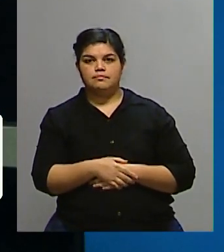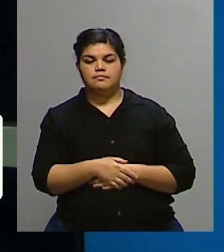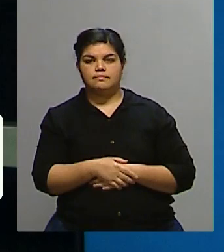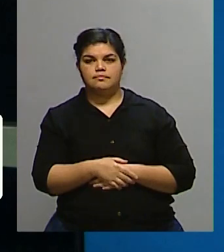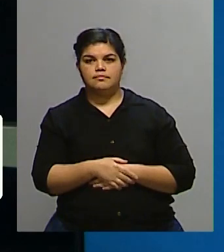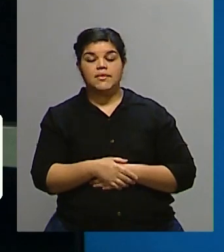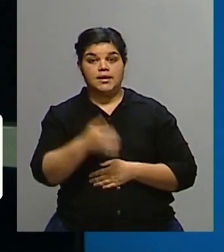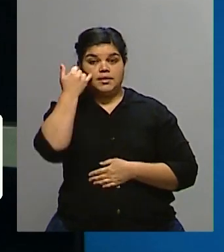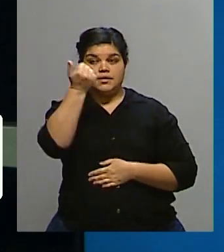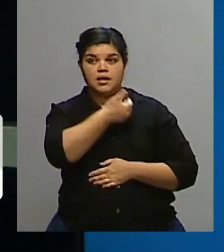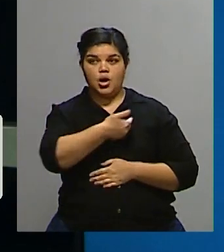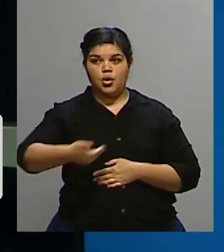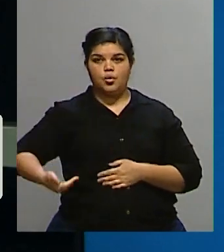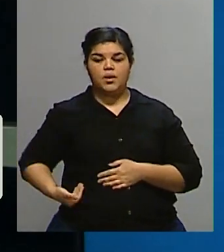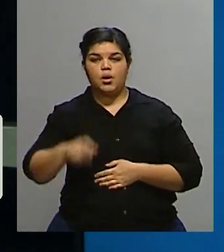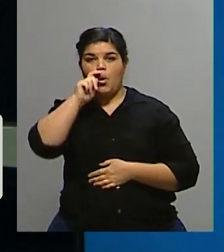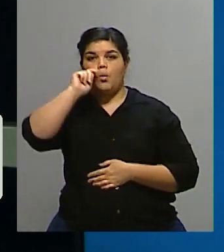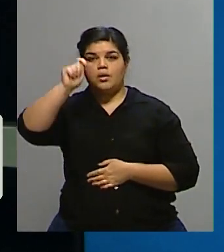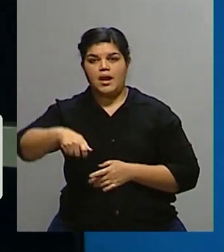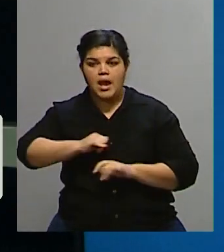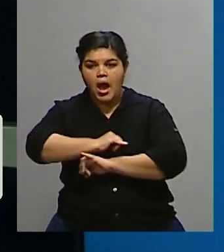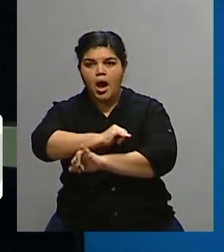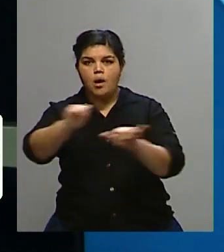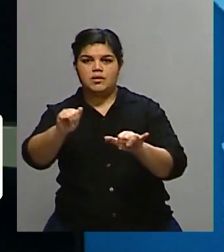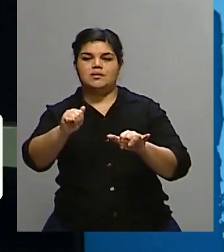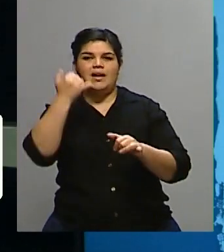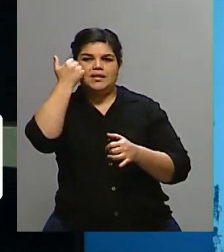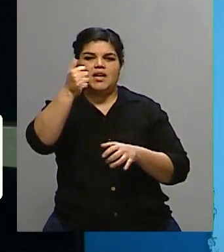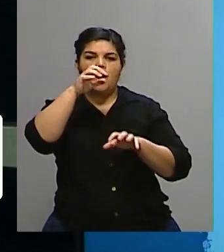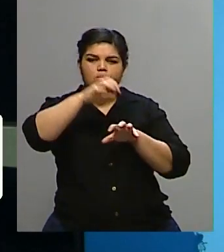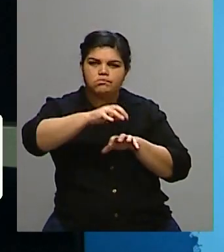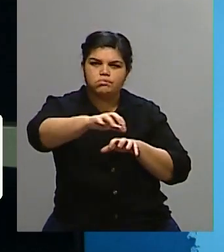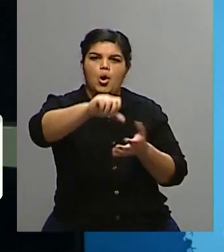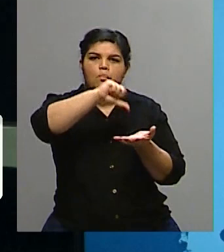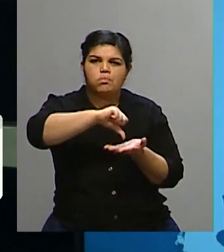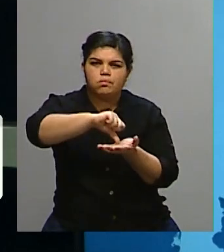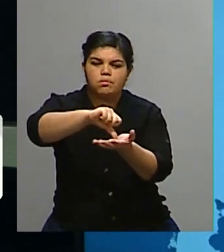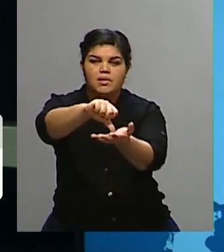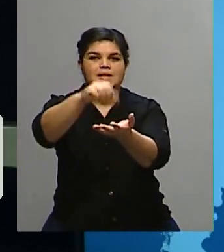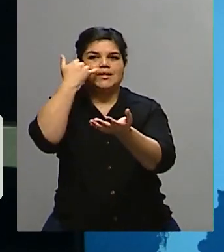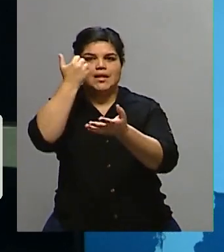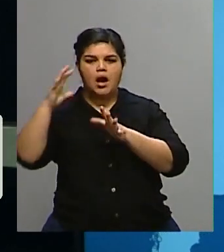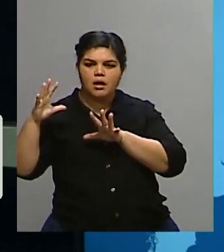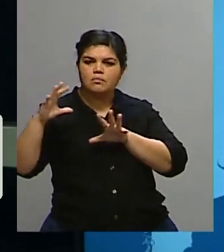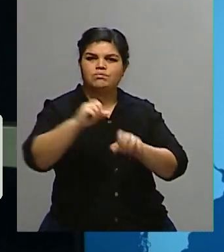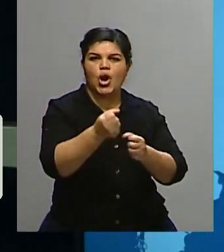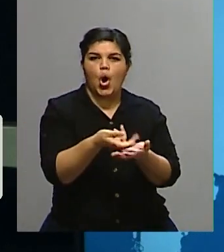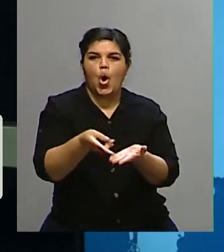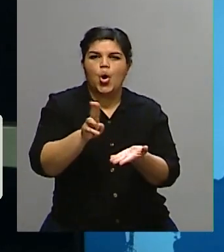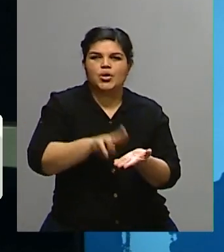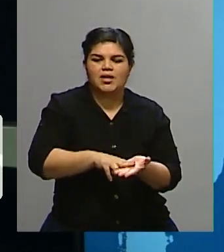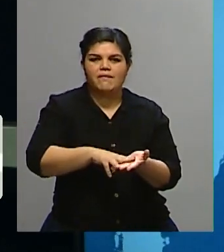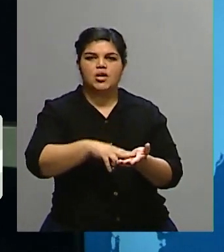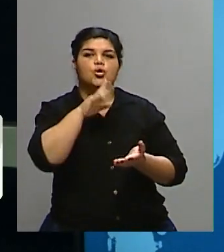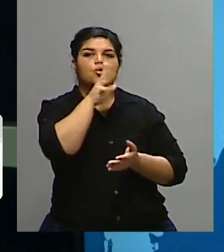El gobierno de Ucrania está anunciando la recuperación de superficie en su país. En los